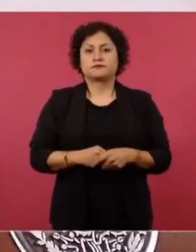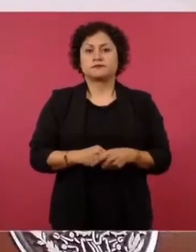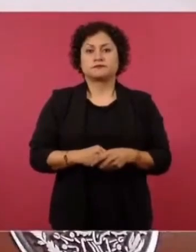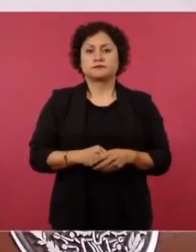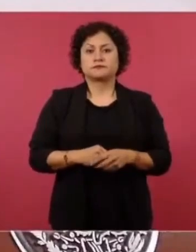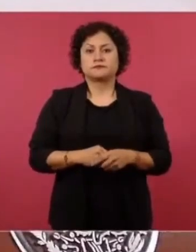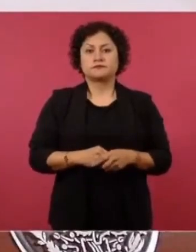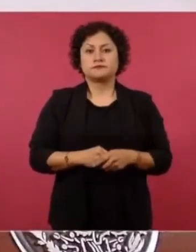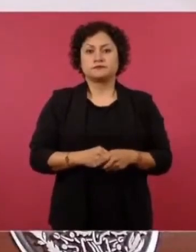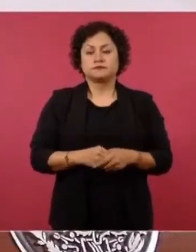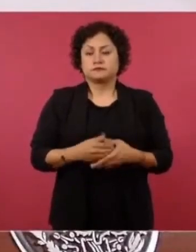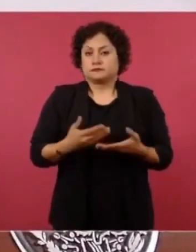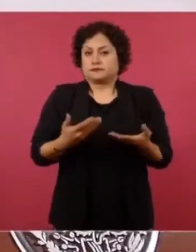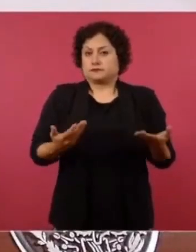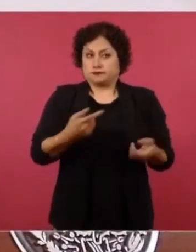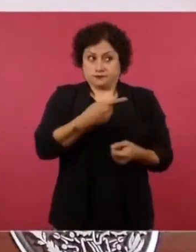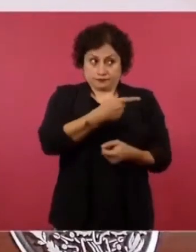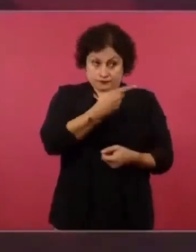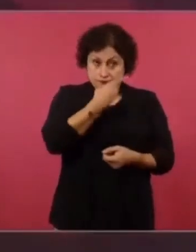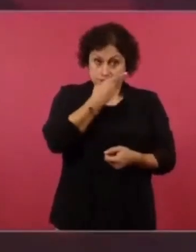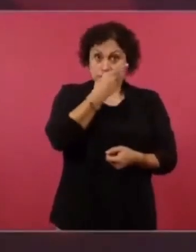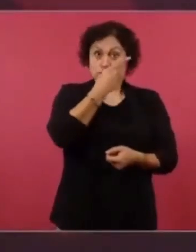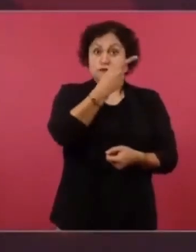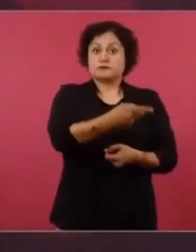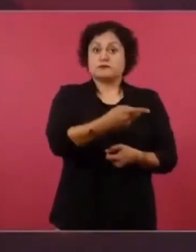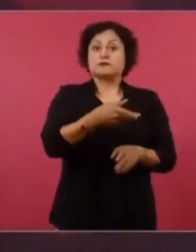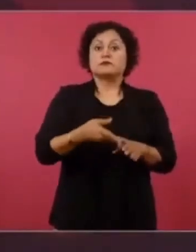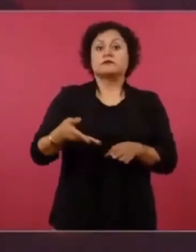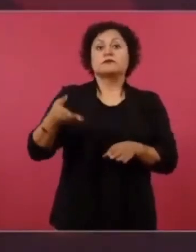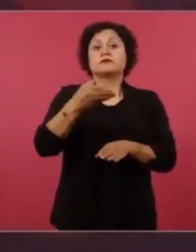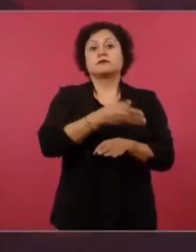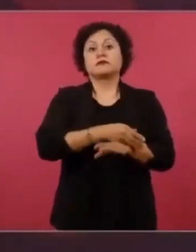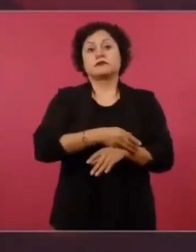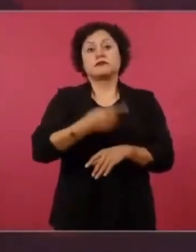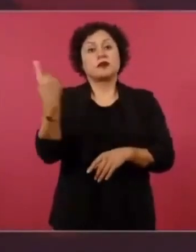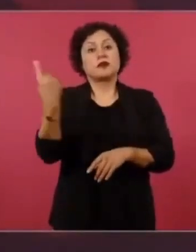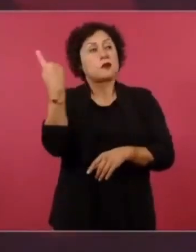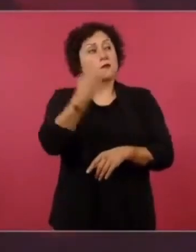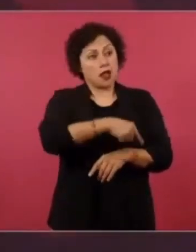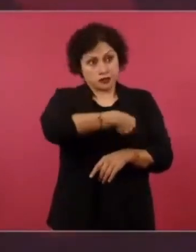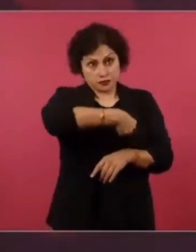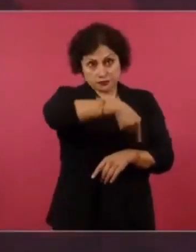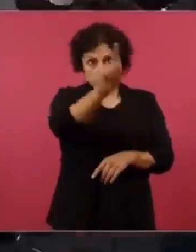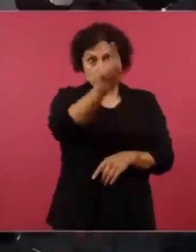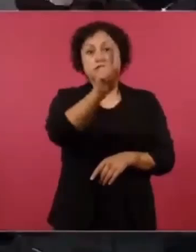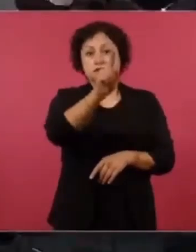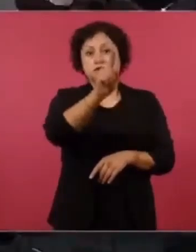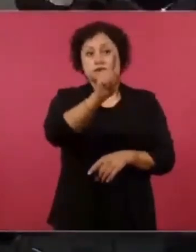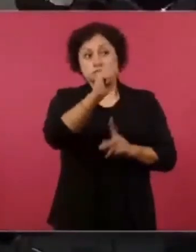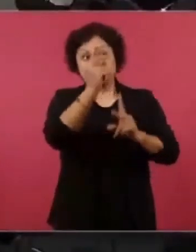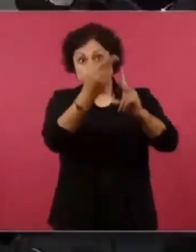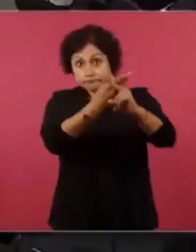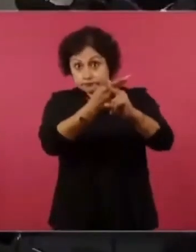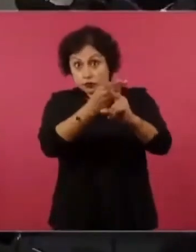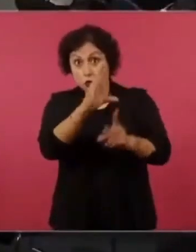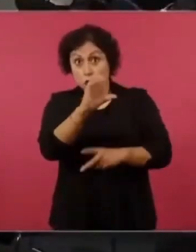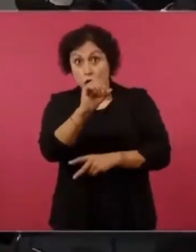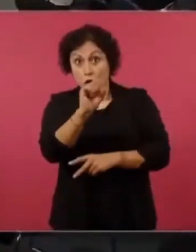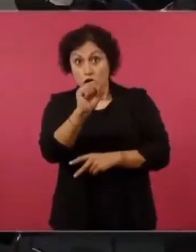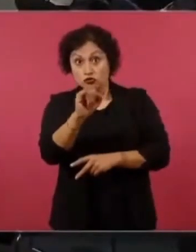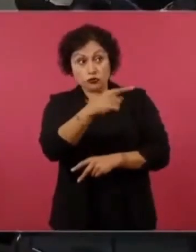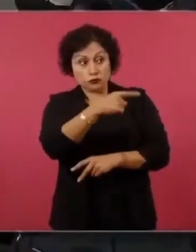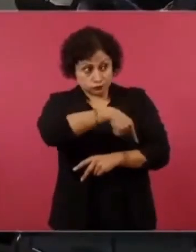¿Quién le dio la orden de ir a buscar al segundo tirador en el asesinato de Luis Donaldo